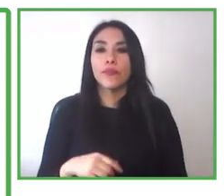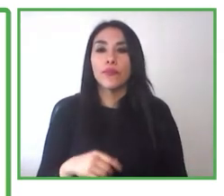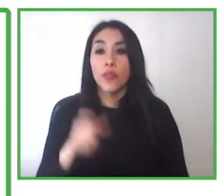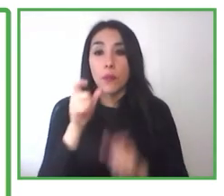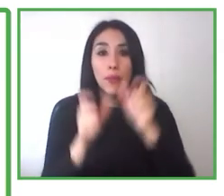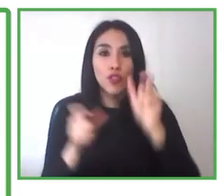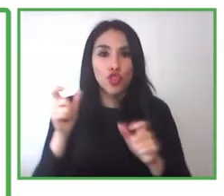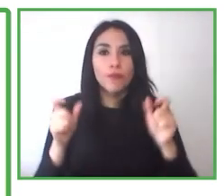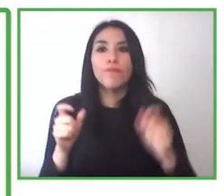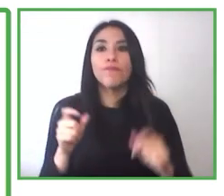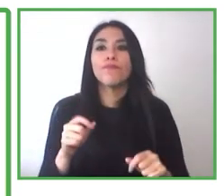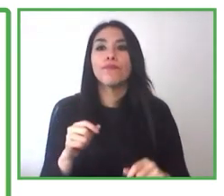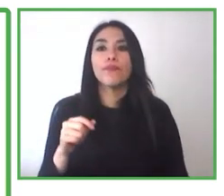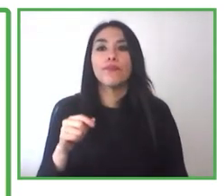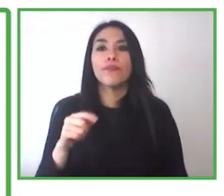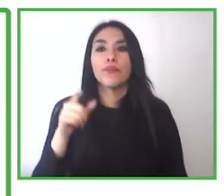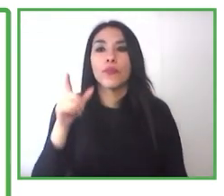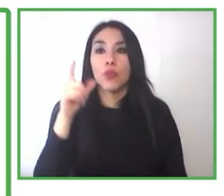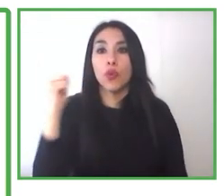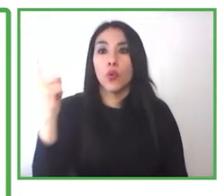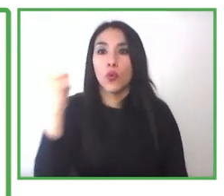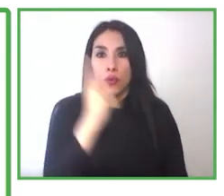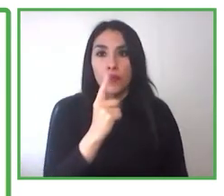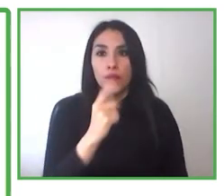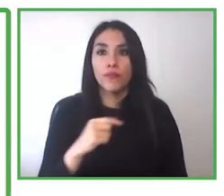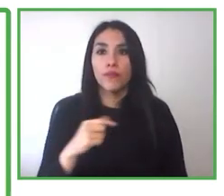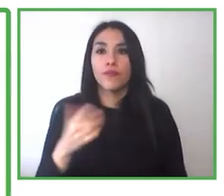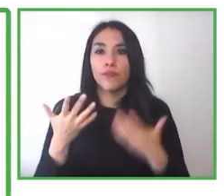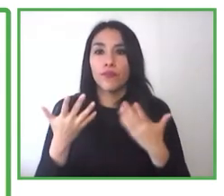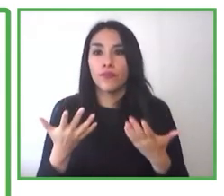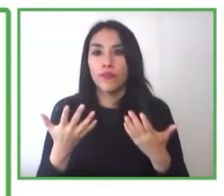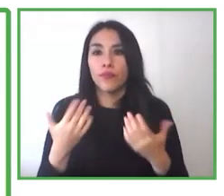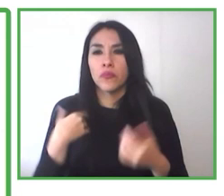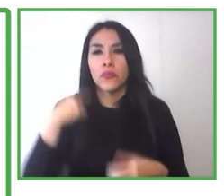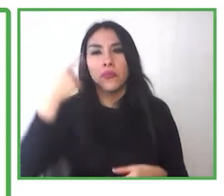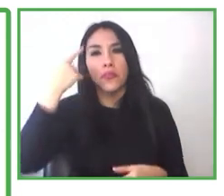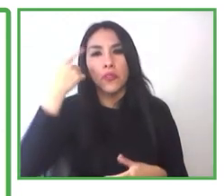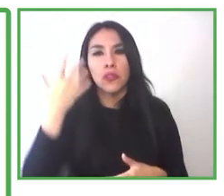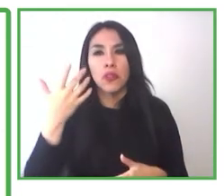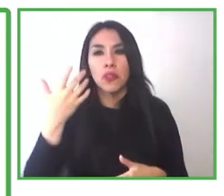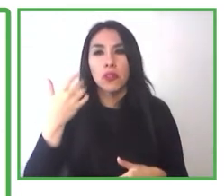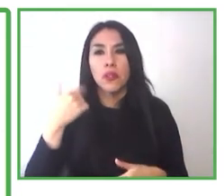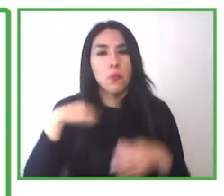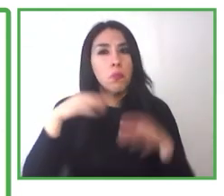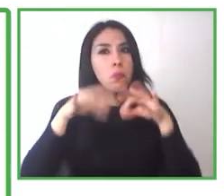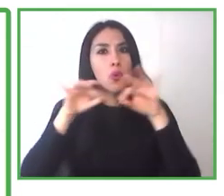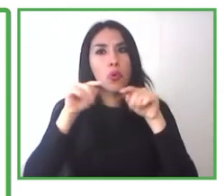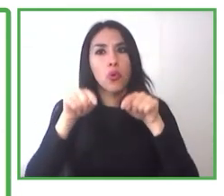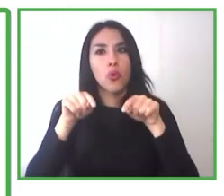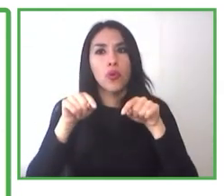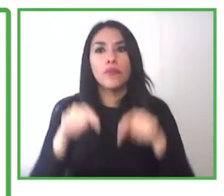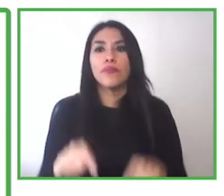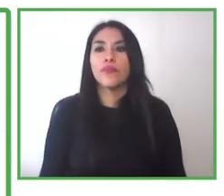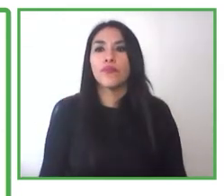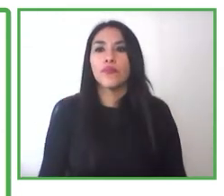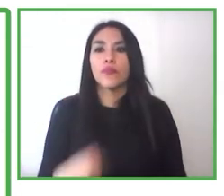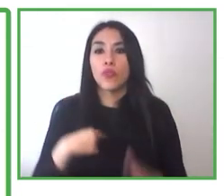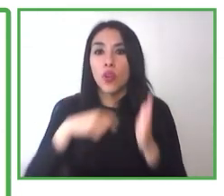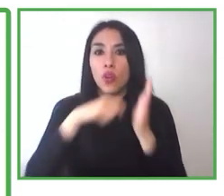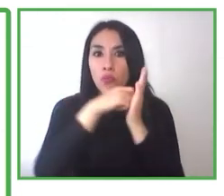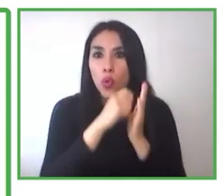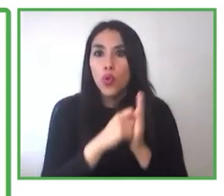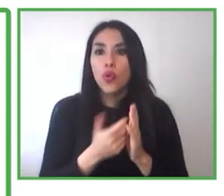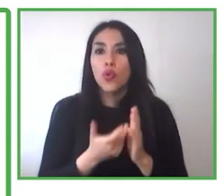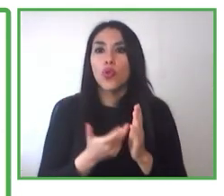que es importante el valor que tiene Chile Valora o la certificación de competencia para las personas con